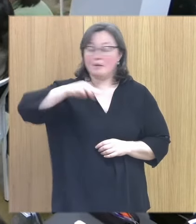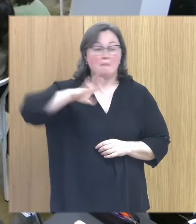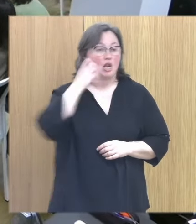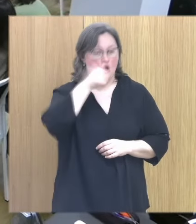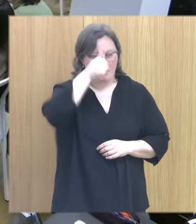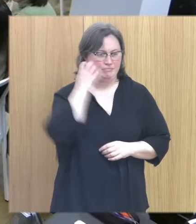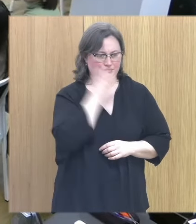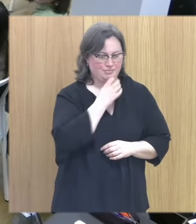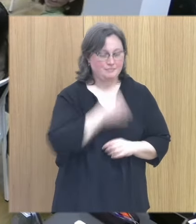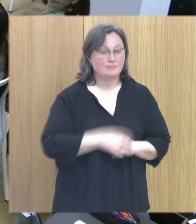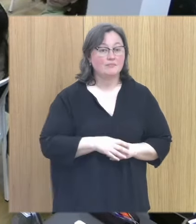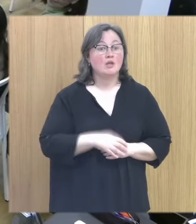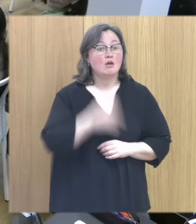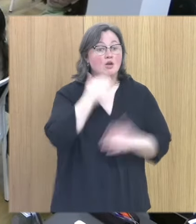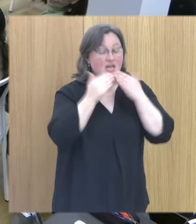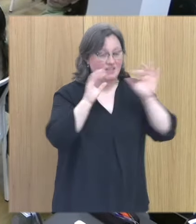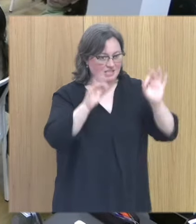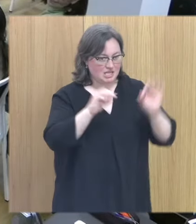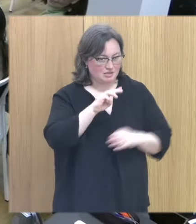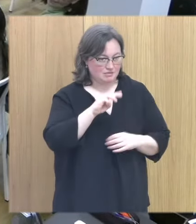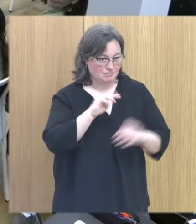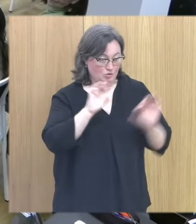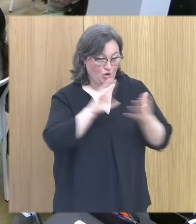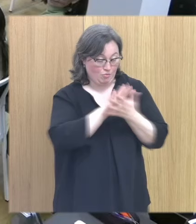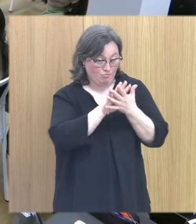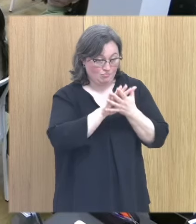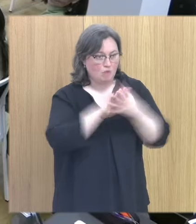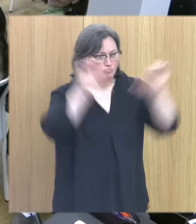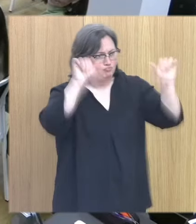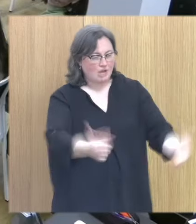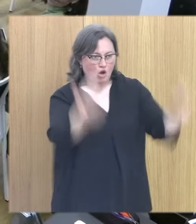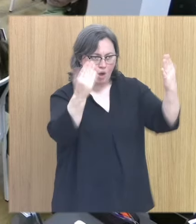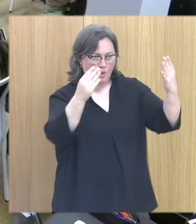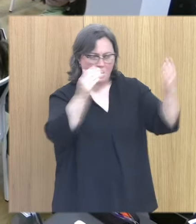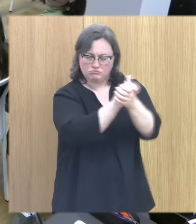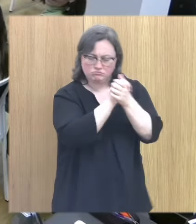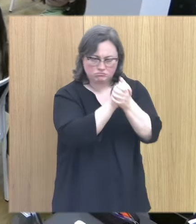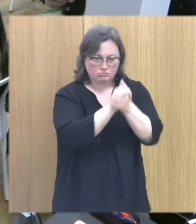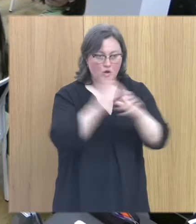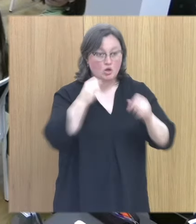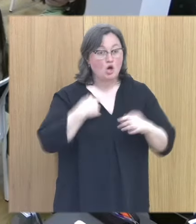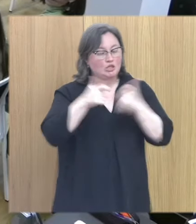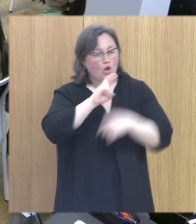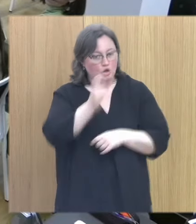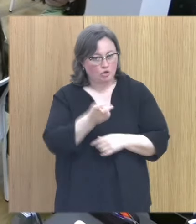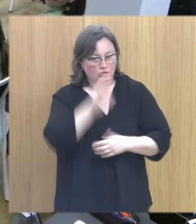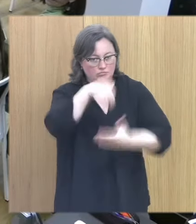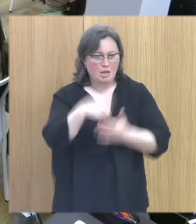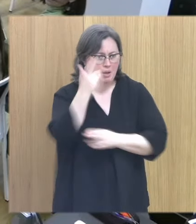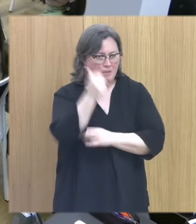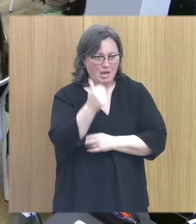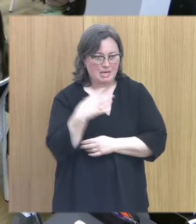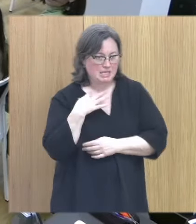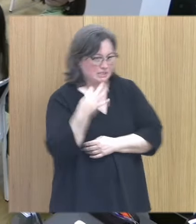bueno yo te quiero dar las gracias y te quiero dar la enhorabuena porque me ha encantado yo soy de otro sector todos los viernes me